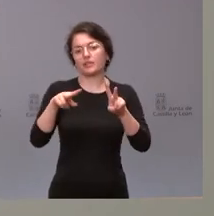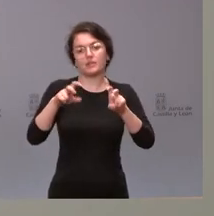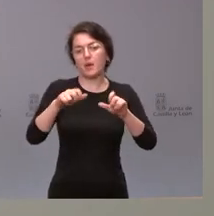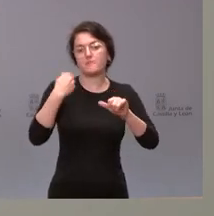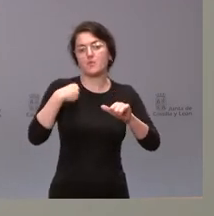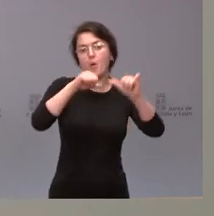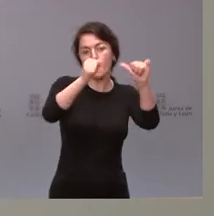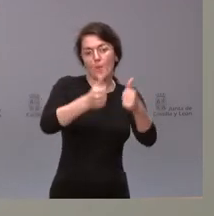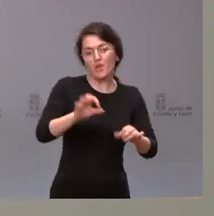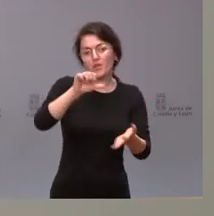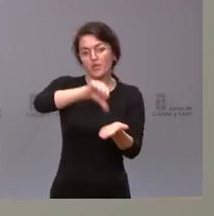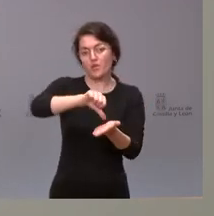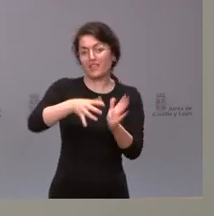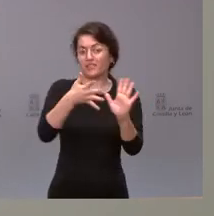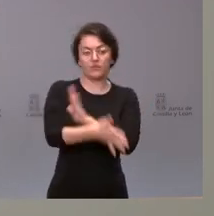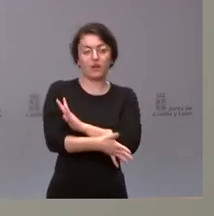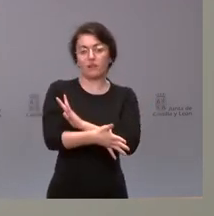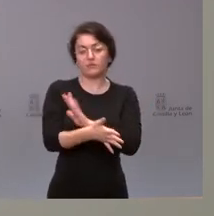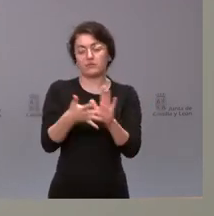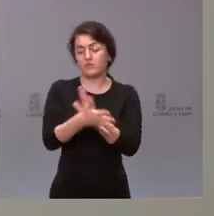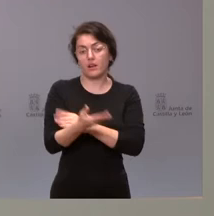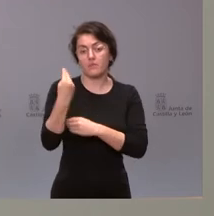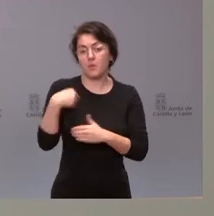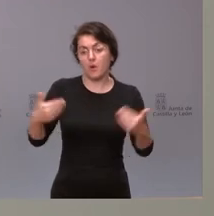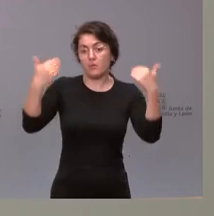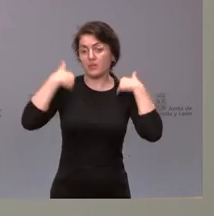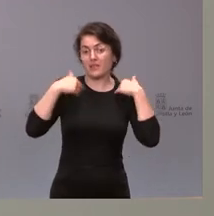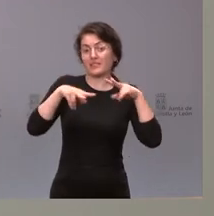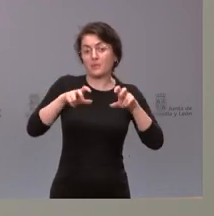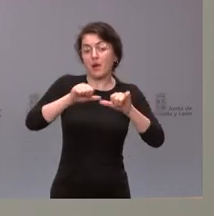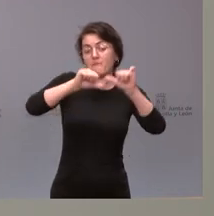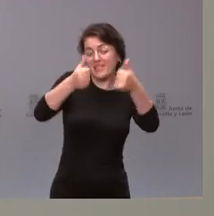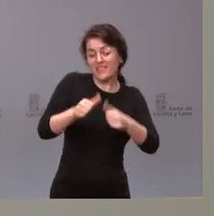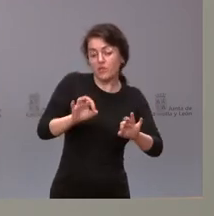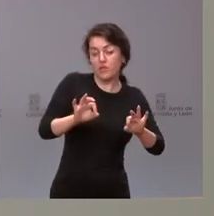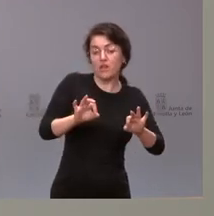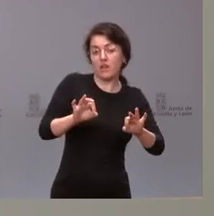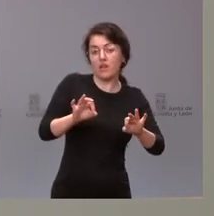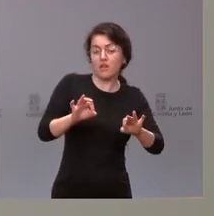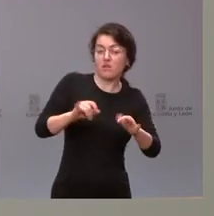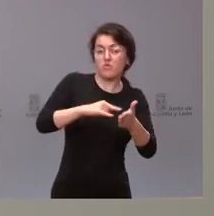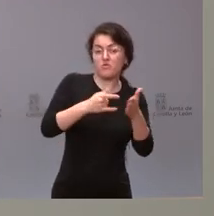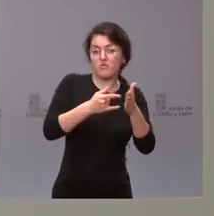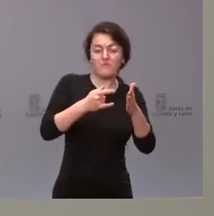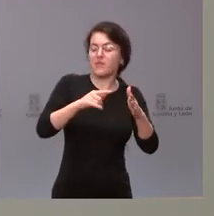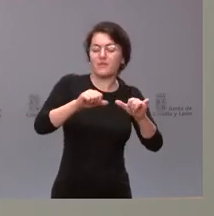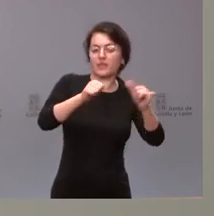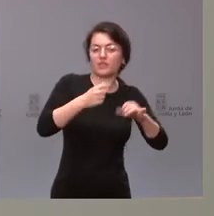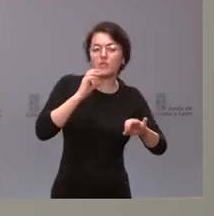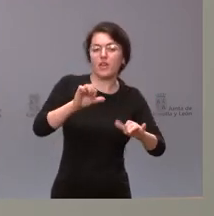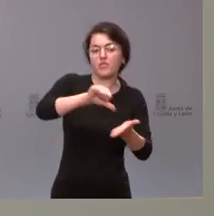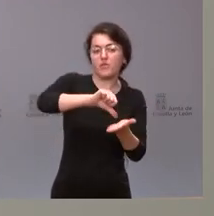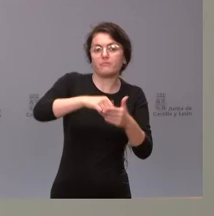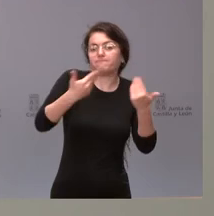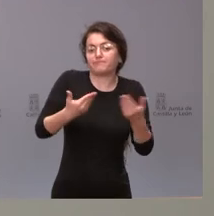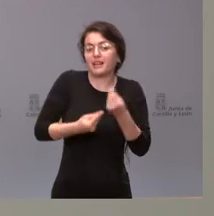que tienen que tener los grupos políticos dentro del diseño de la ciudad. La Junta de Castilla y León, como les digo, tiene un papel de colaboración y, por